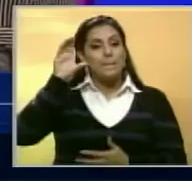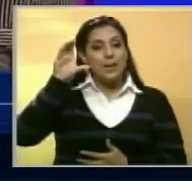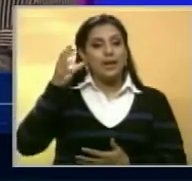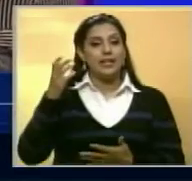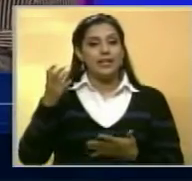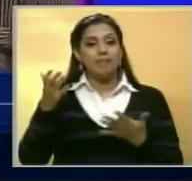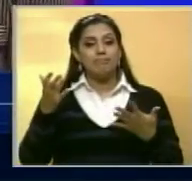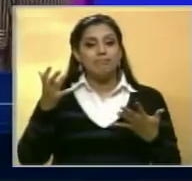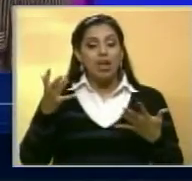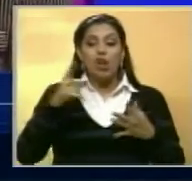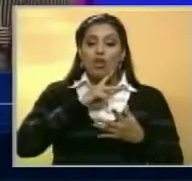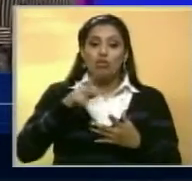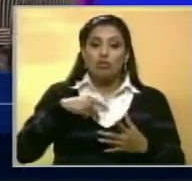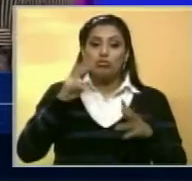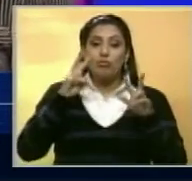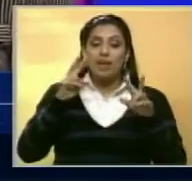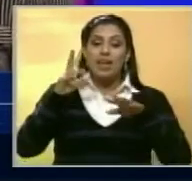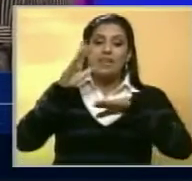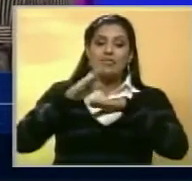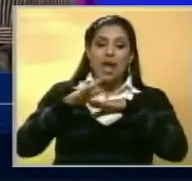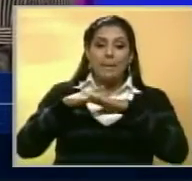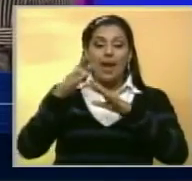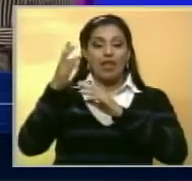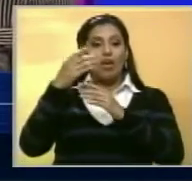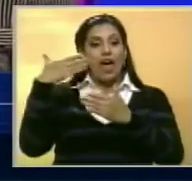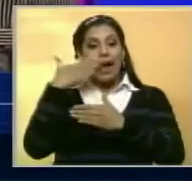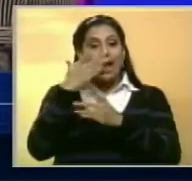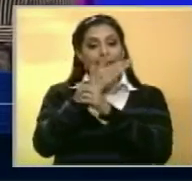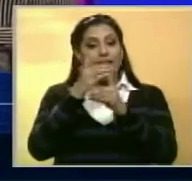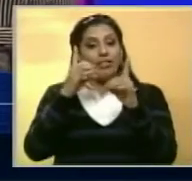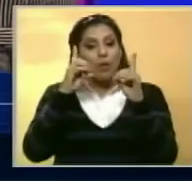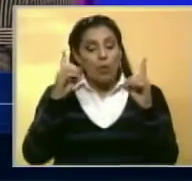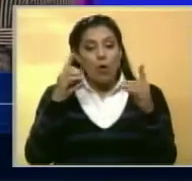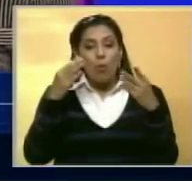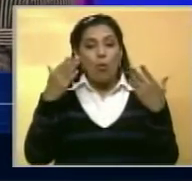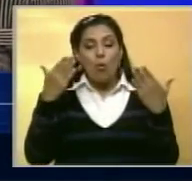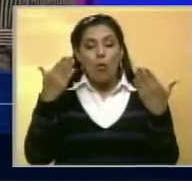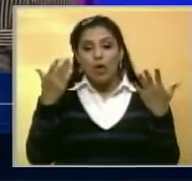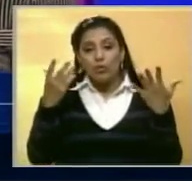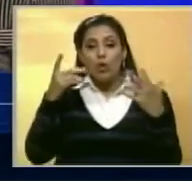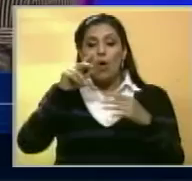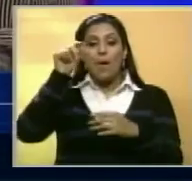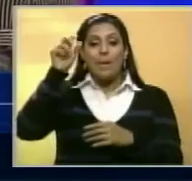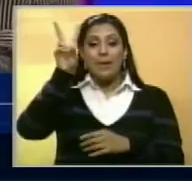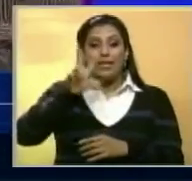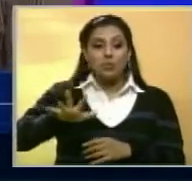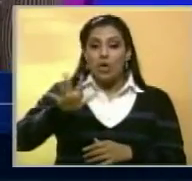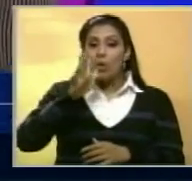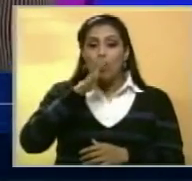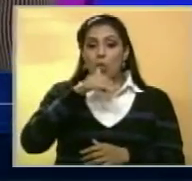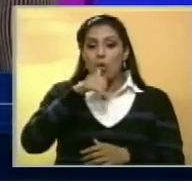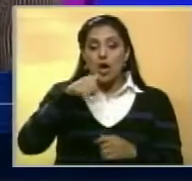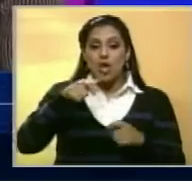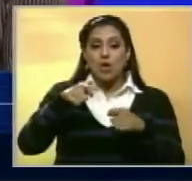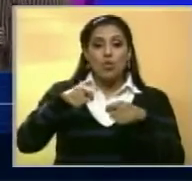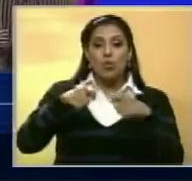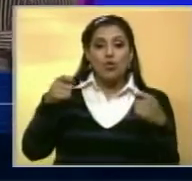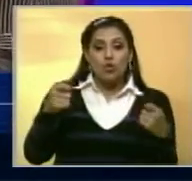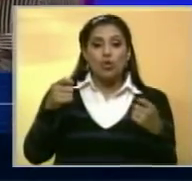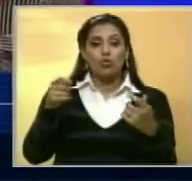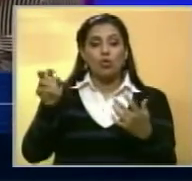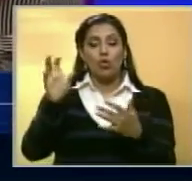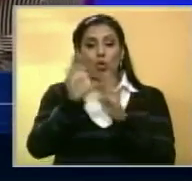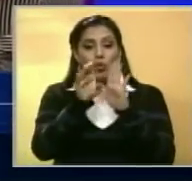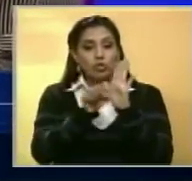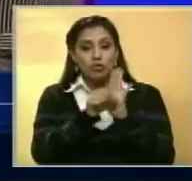veíamos como hacía el llamado de la Carta Democrática cuando en Venezuela no había ruptura del